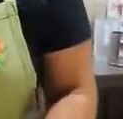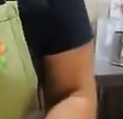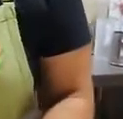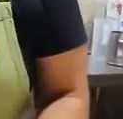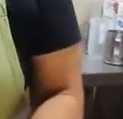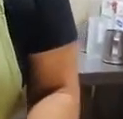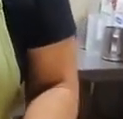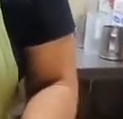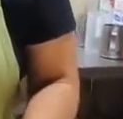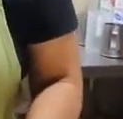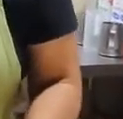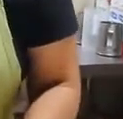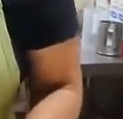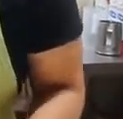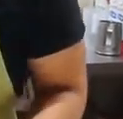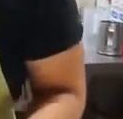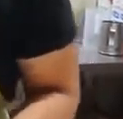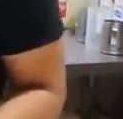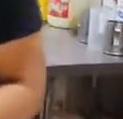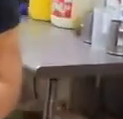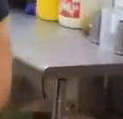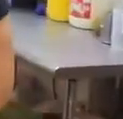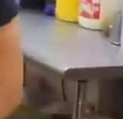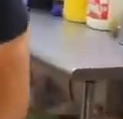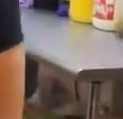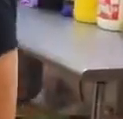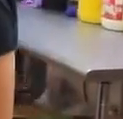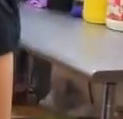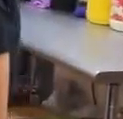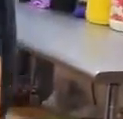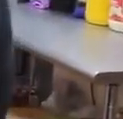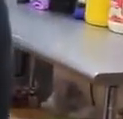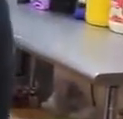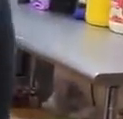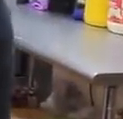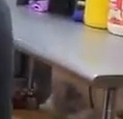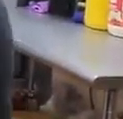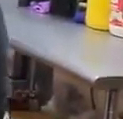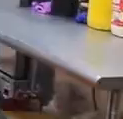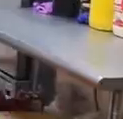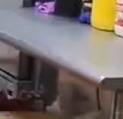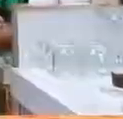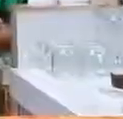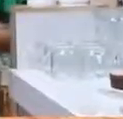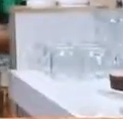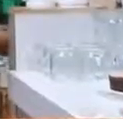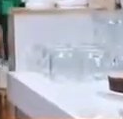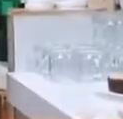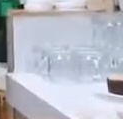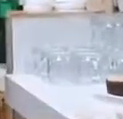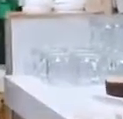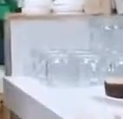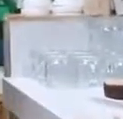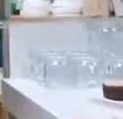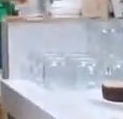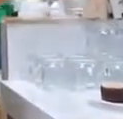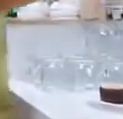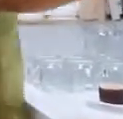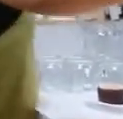mejor de salir de tu casa, lo mejor de que ya terminaste tus estudios y puedes empezar a aplicarlo, ¿no? Entonces la juventud es definitivamente el